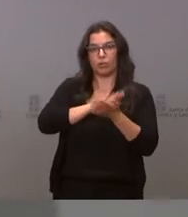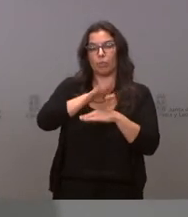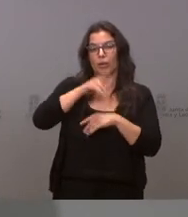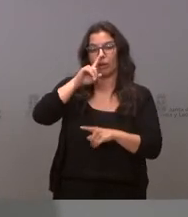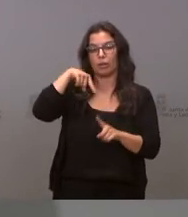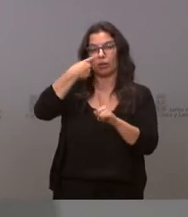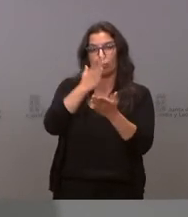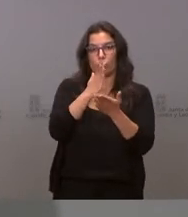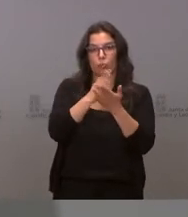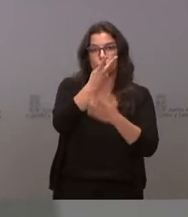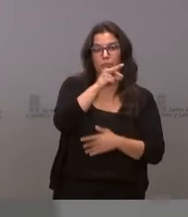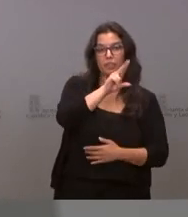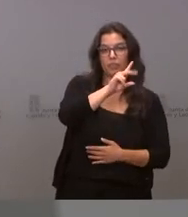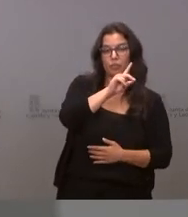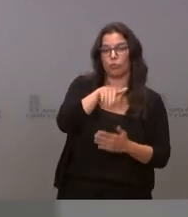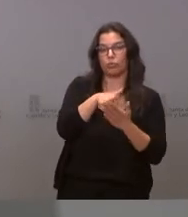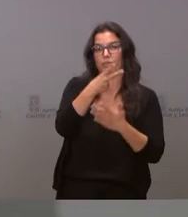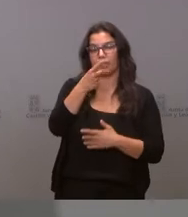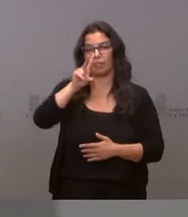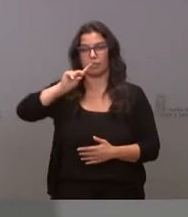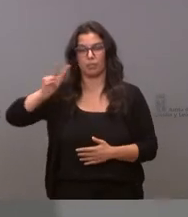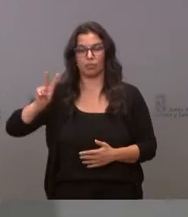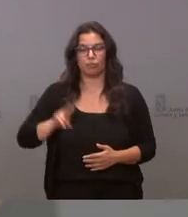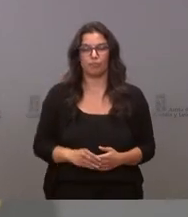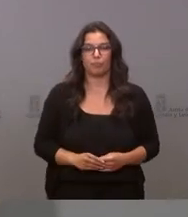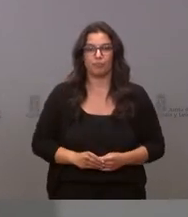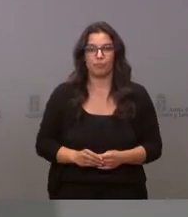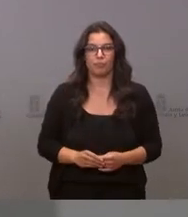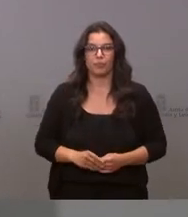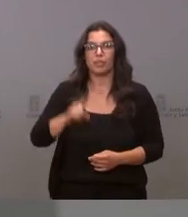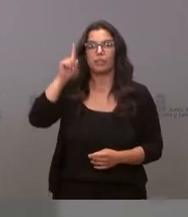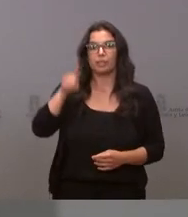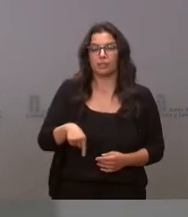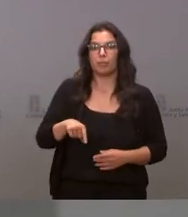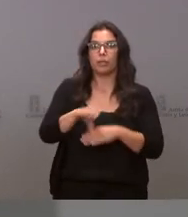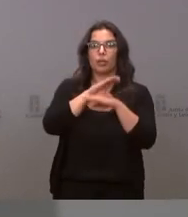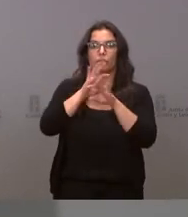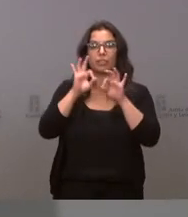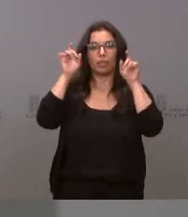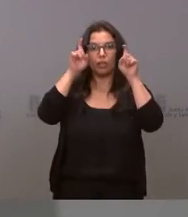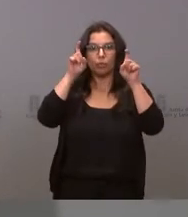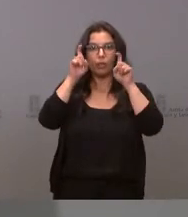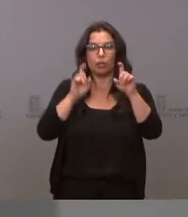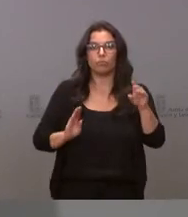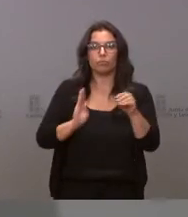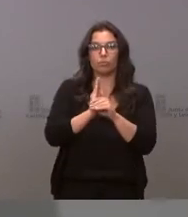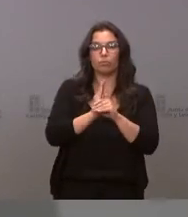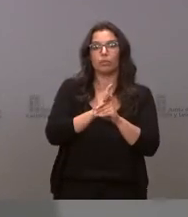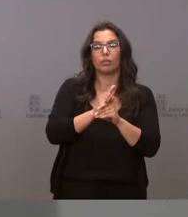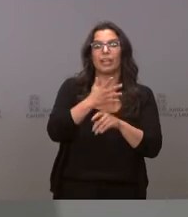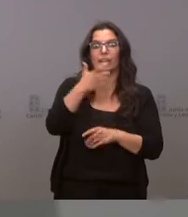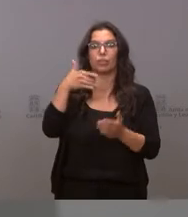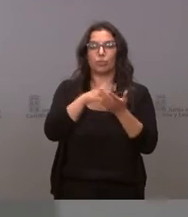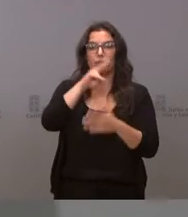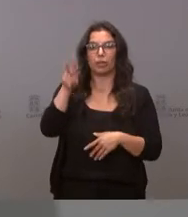curso 2021-2022. También la Consejería de Educación destina medio millón de euros para la